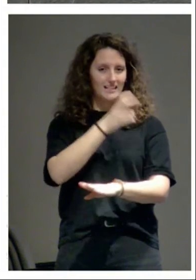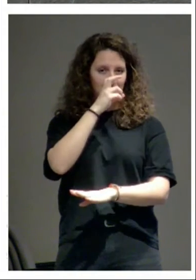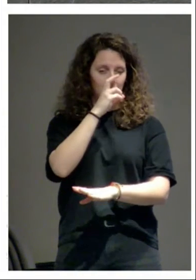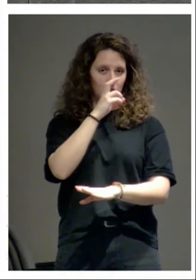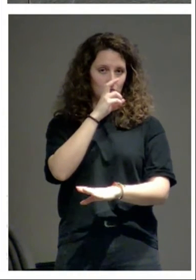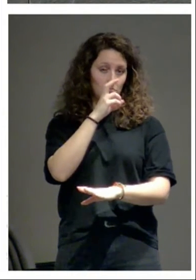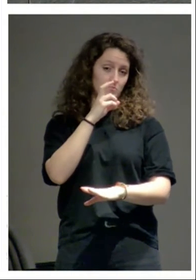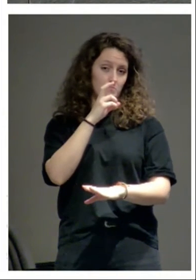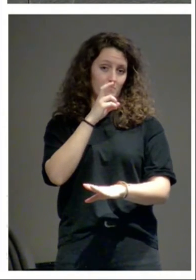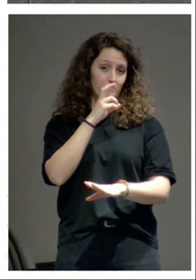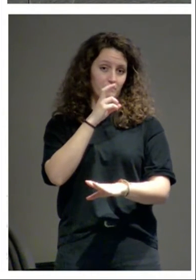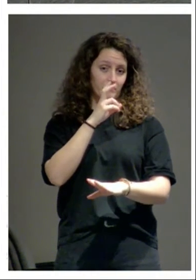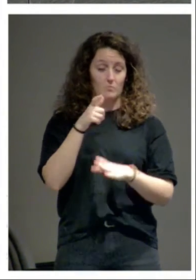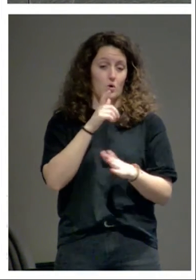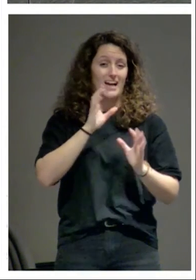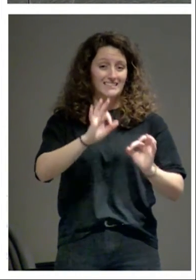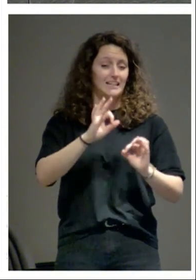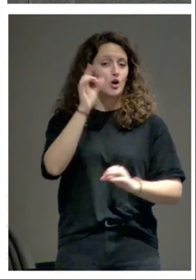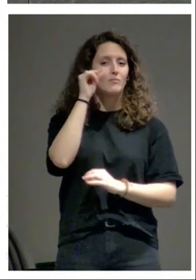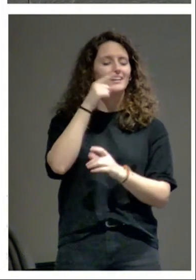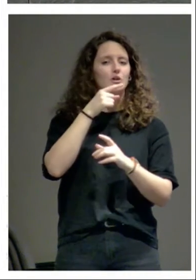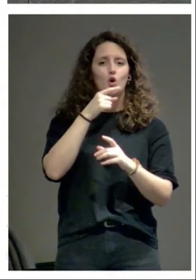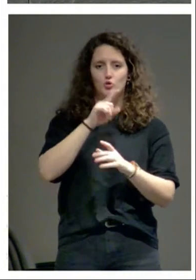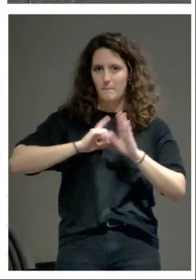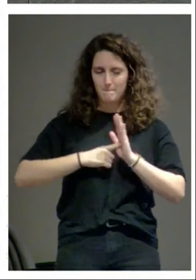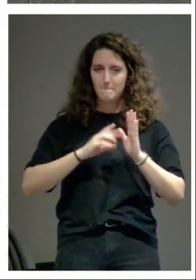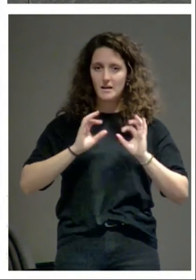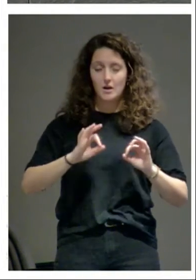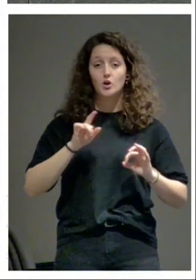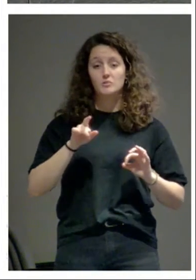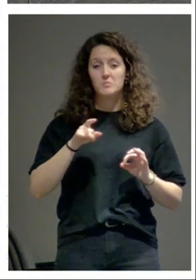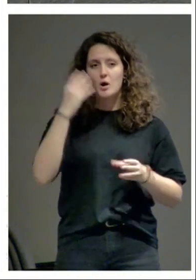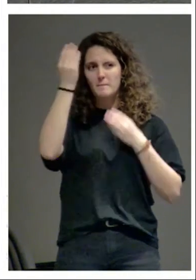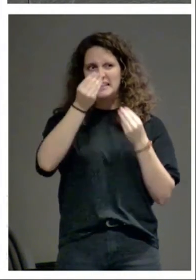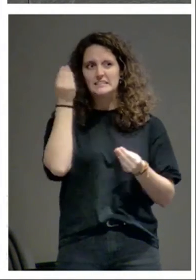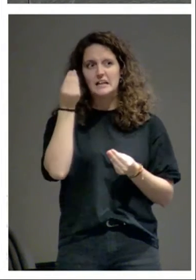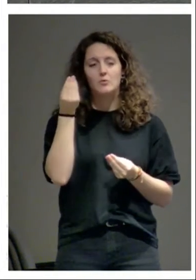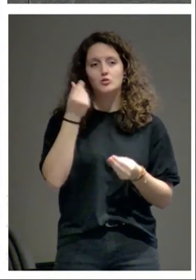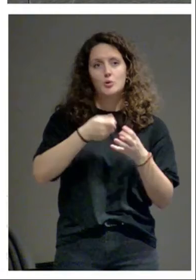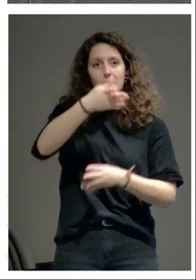mediano típico del románico pleno no hemos de pensar necesariamente que es un edificio prerrománico